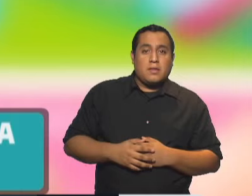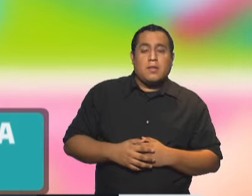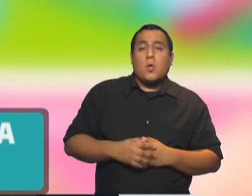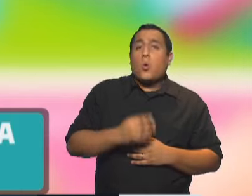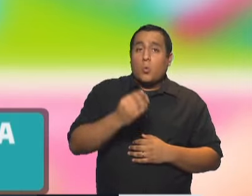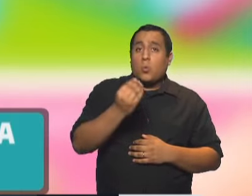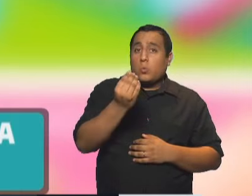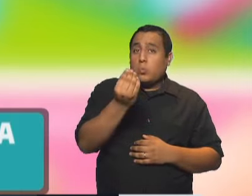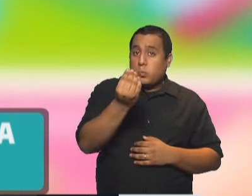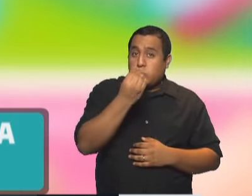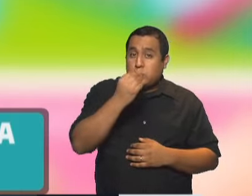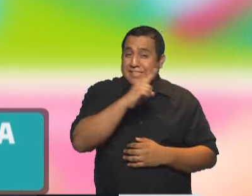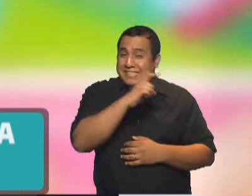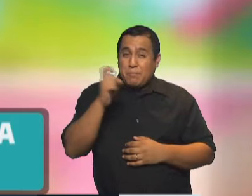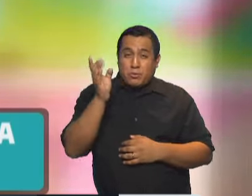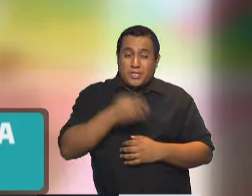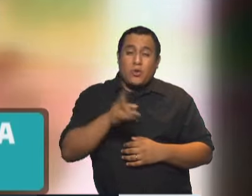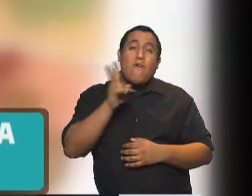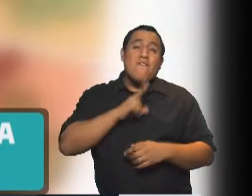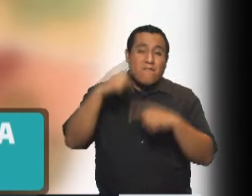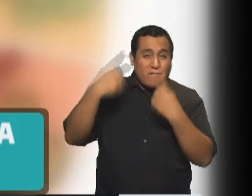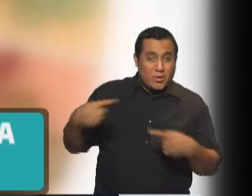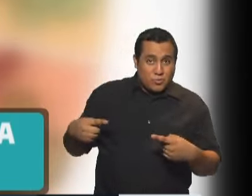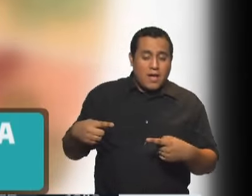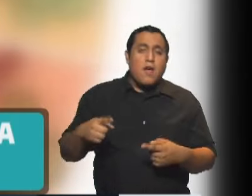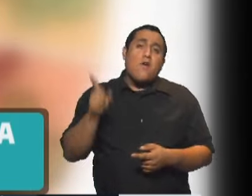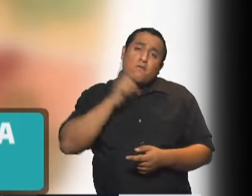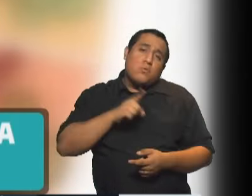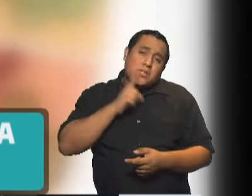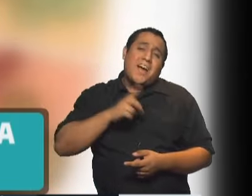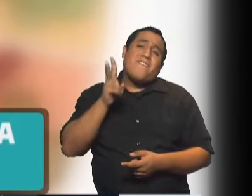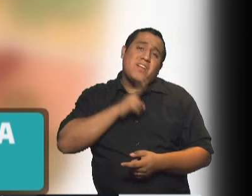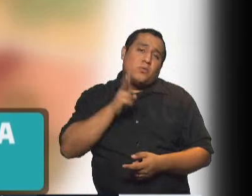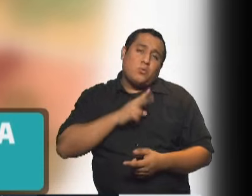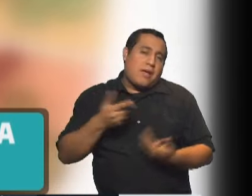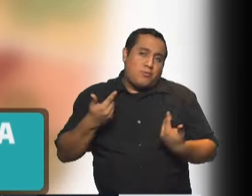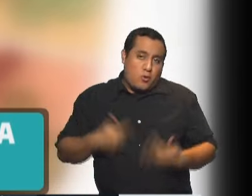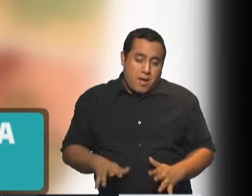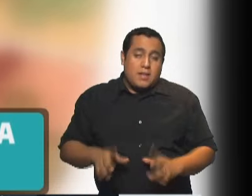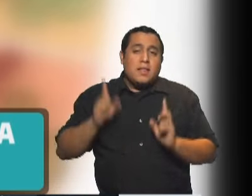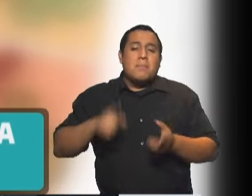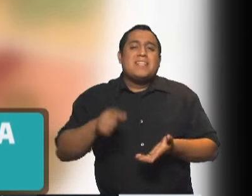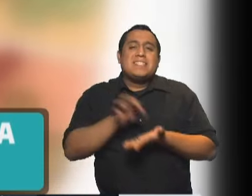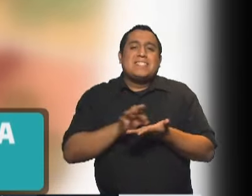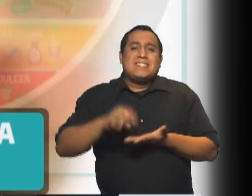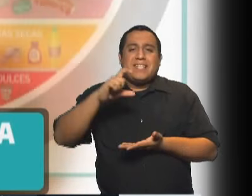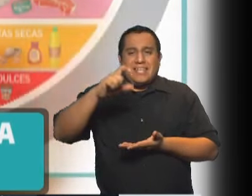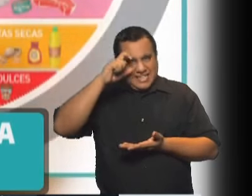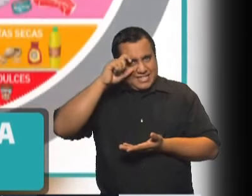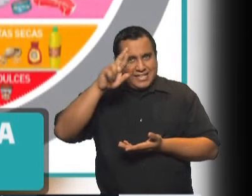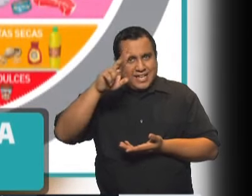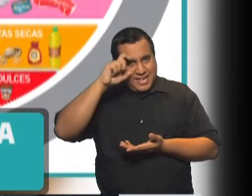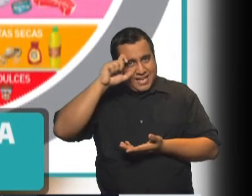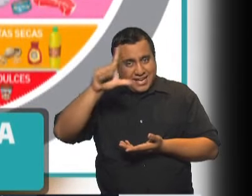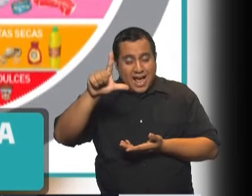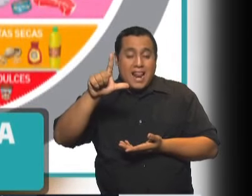una alimentación 100% de origen vegetal vamos a tener las frutas y las verduras que son comunes los cereales siempre integrales que